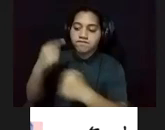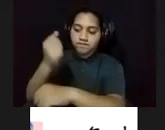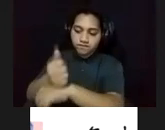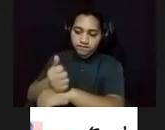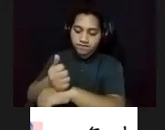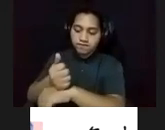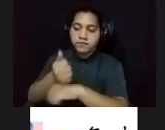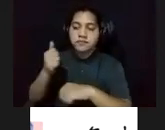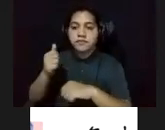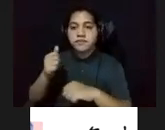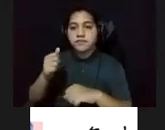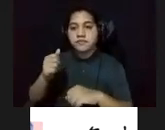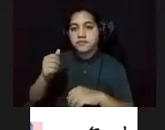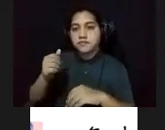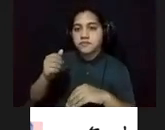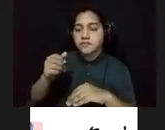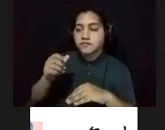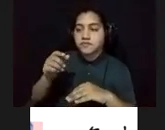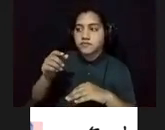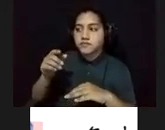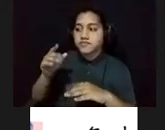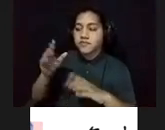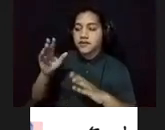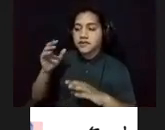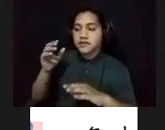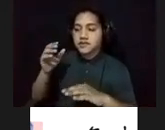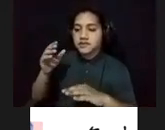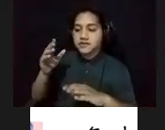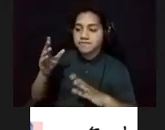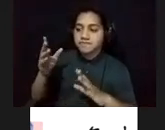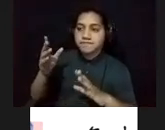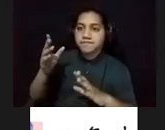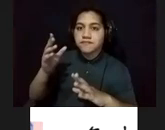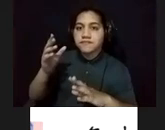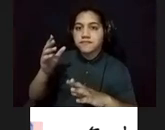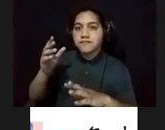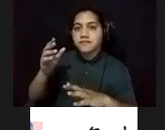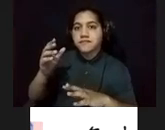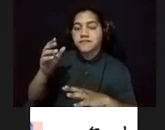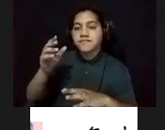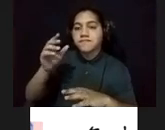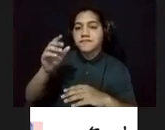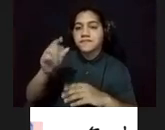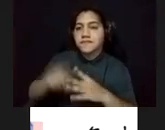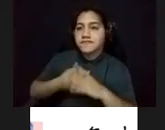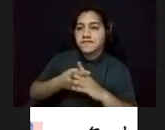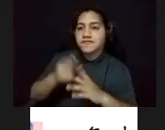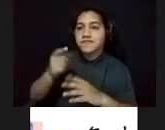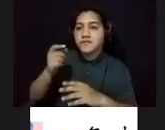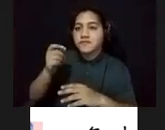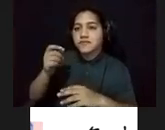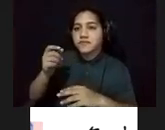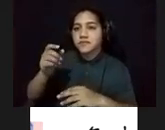A finales del siglo XIX se fueron derrumbando algunas murallas por las necesidades y demandas del